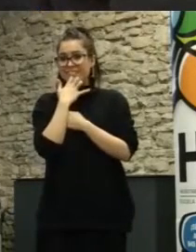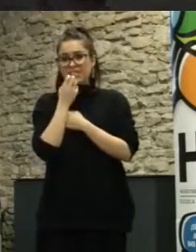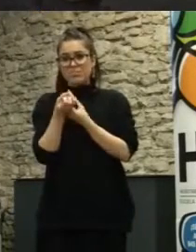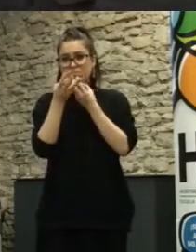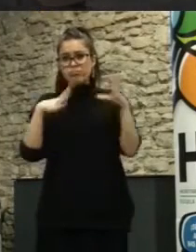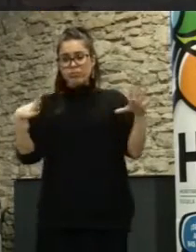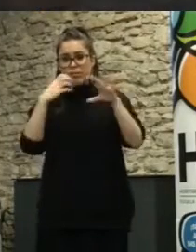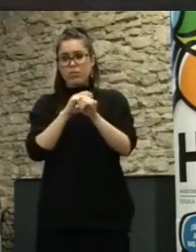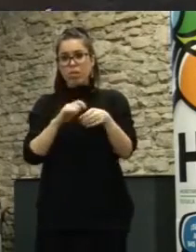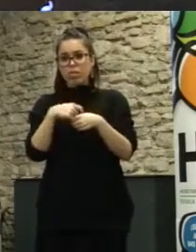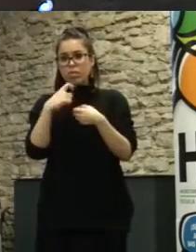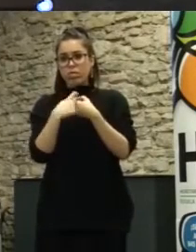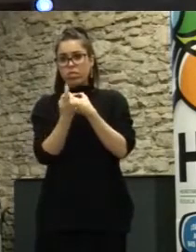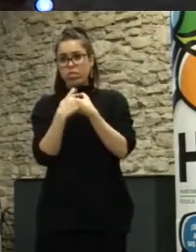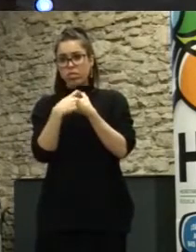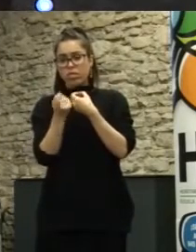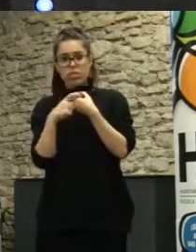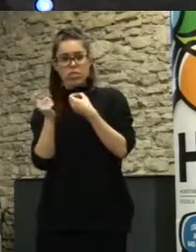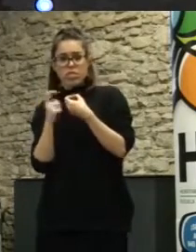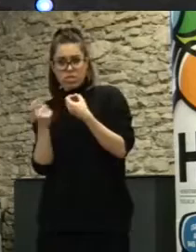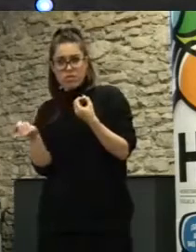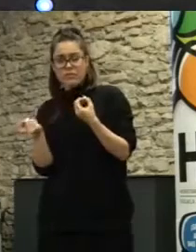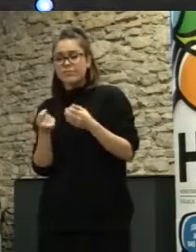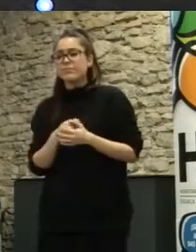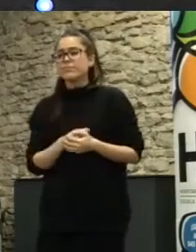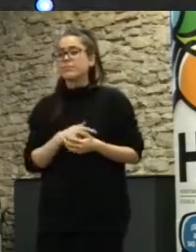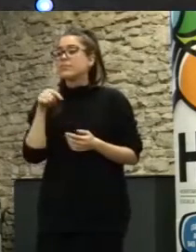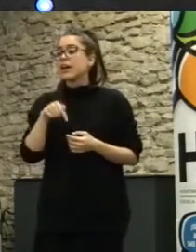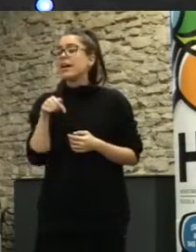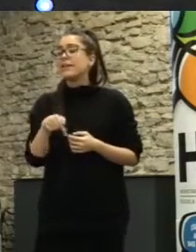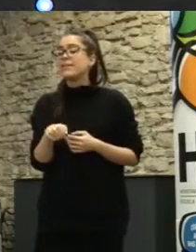participación van a disminuir de manera importante. Y aquí tenemos casos